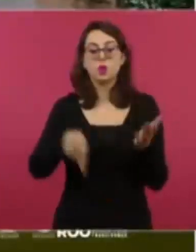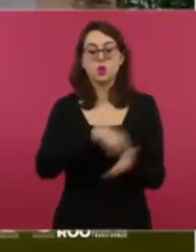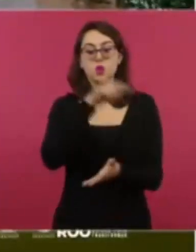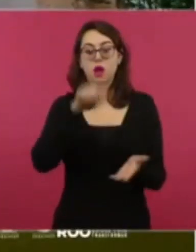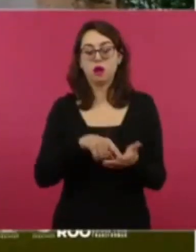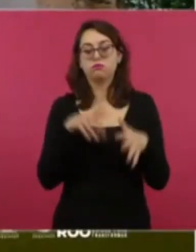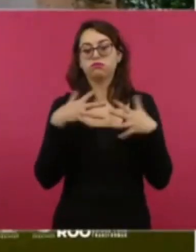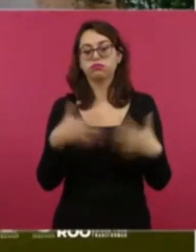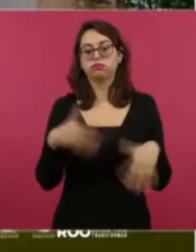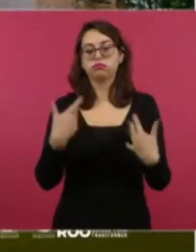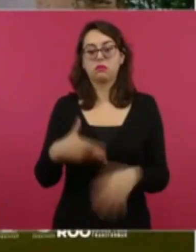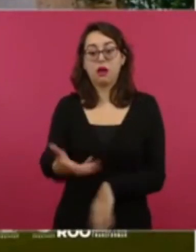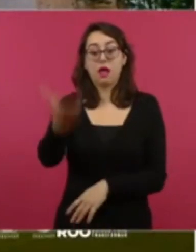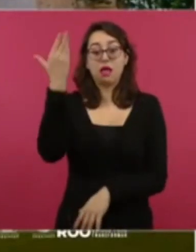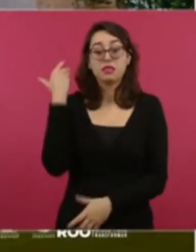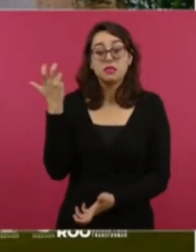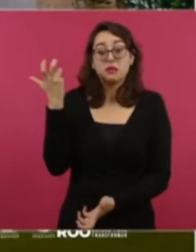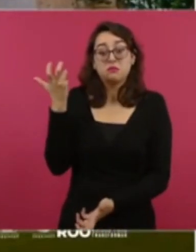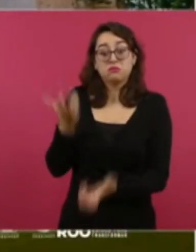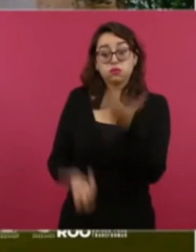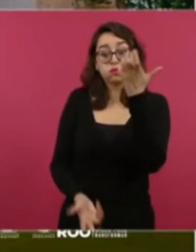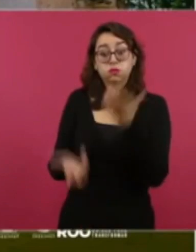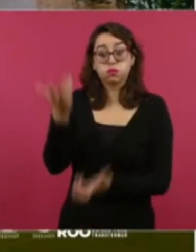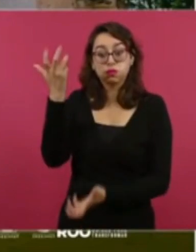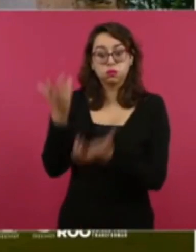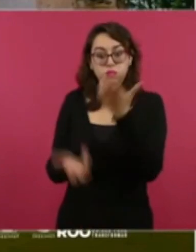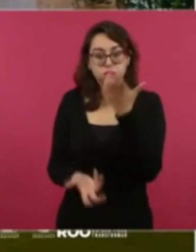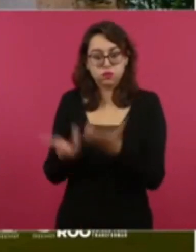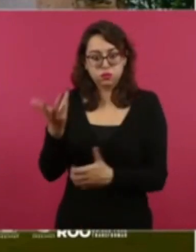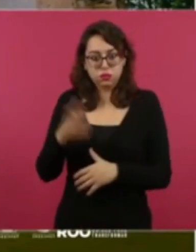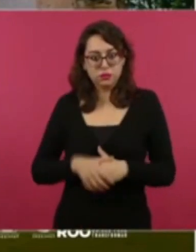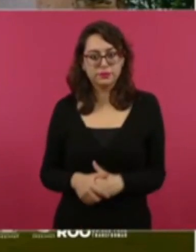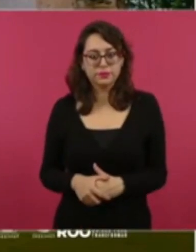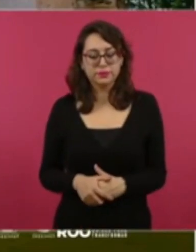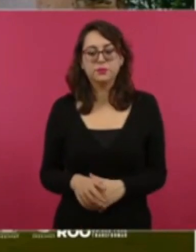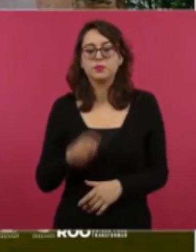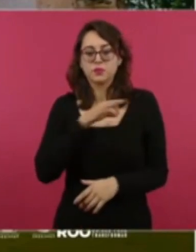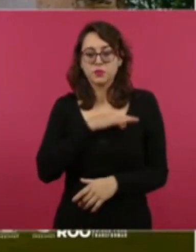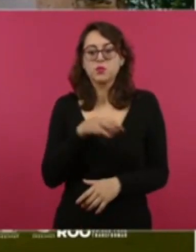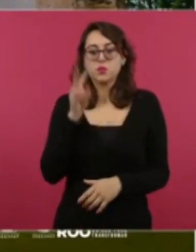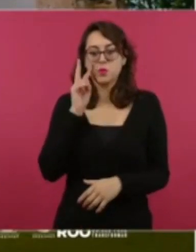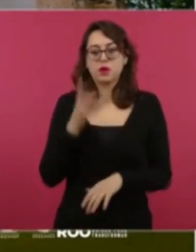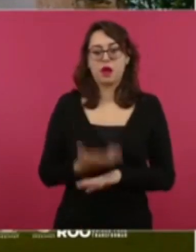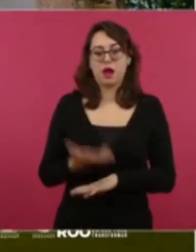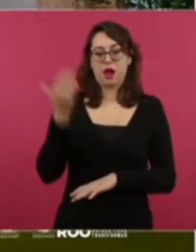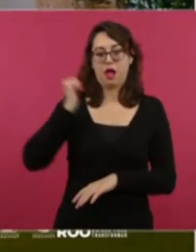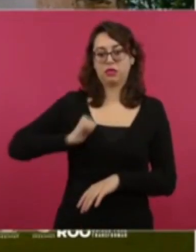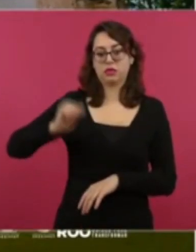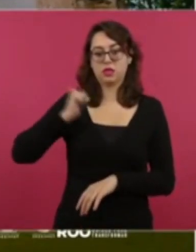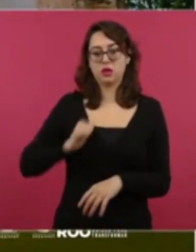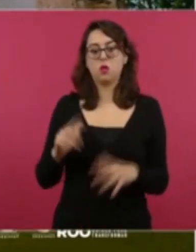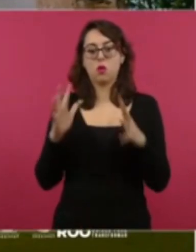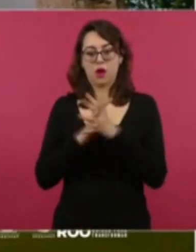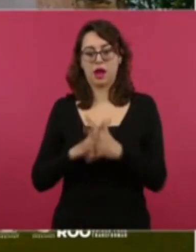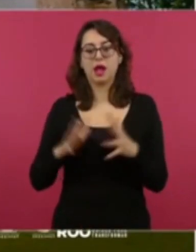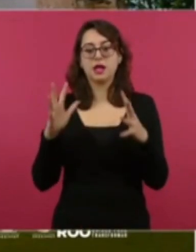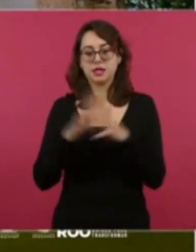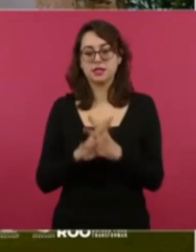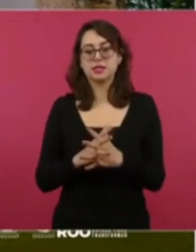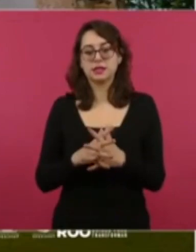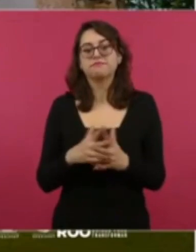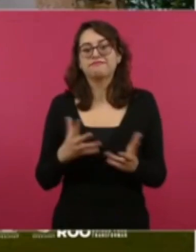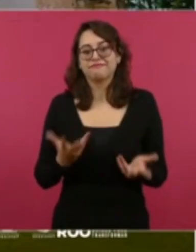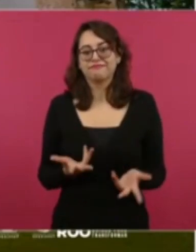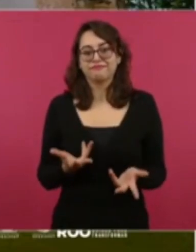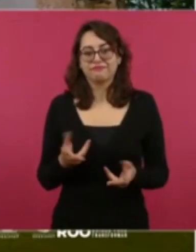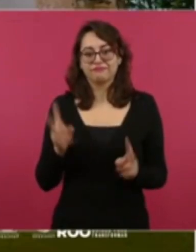y ahora están vigentes ahí, las pueden ver, esas cicatrices de la Guerra de Castas, cicatrices que son el recuerdo vivo